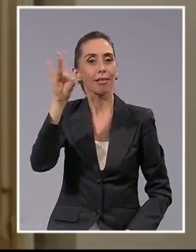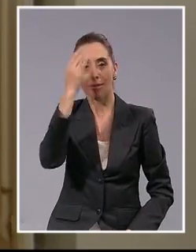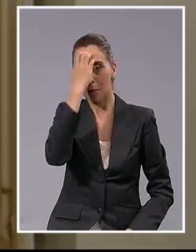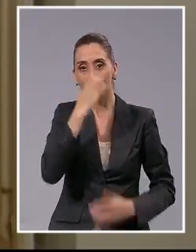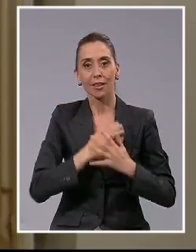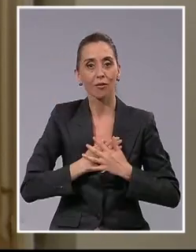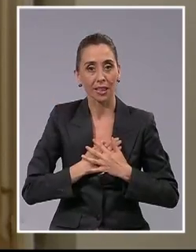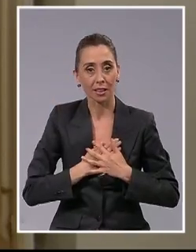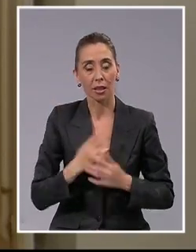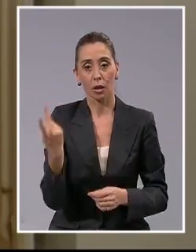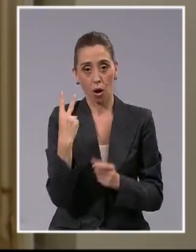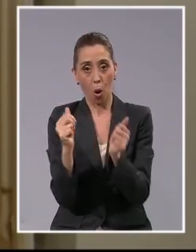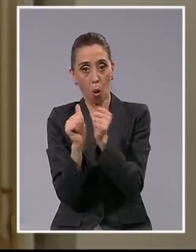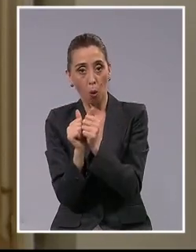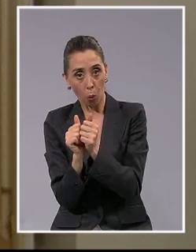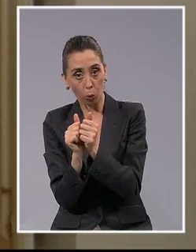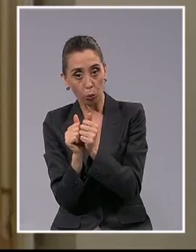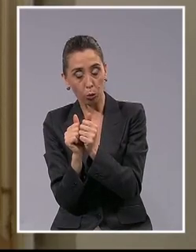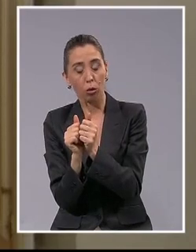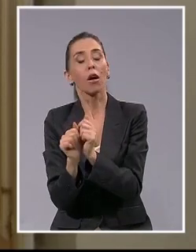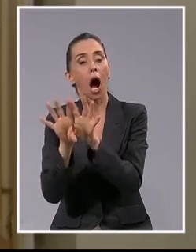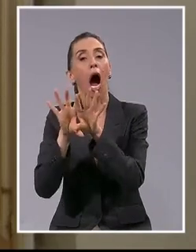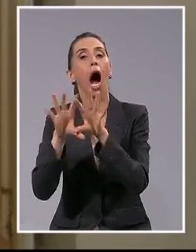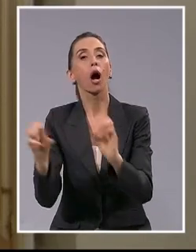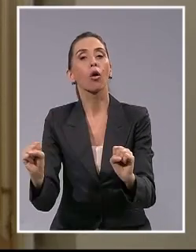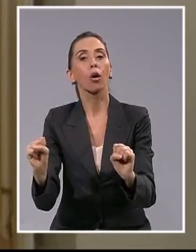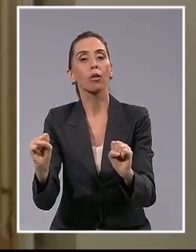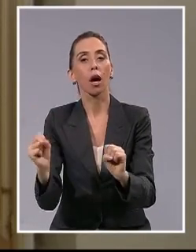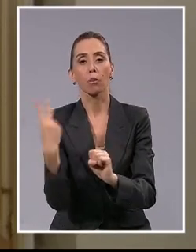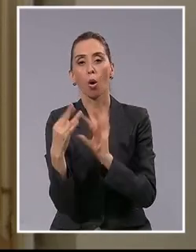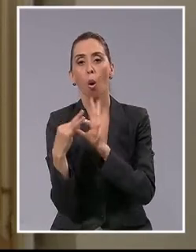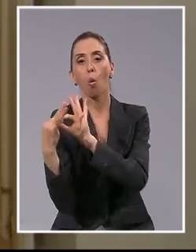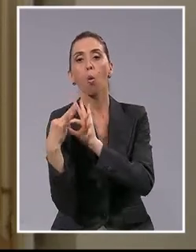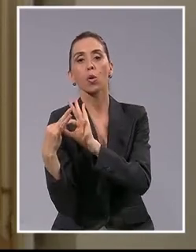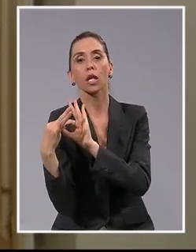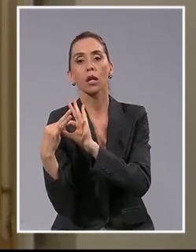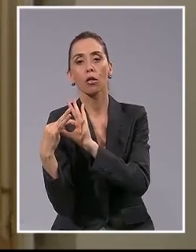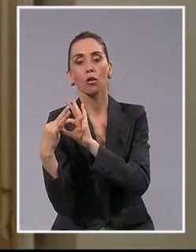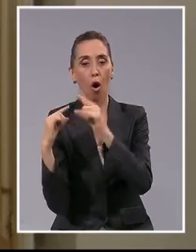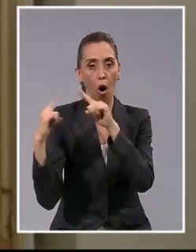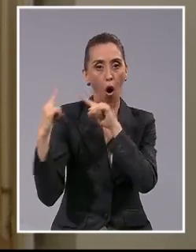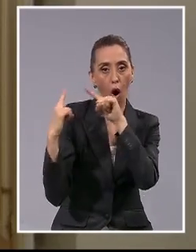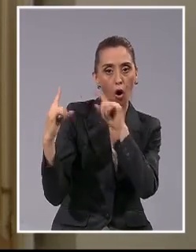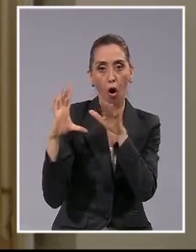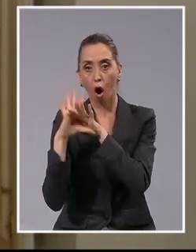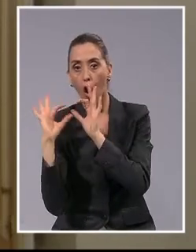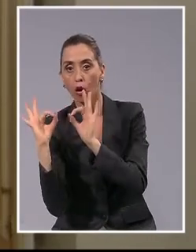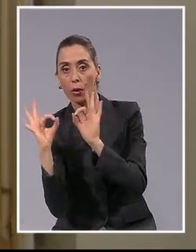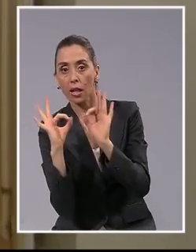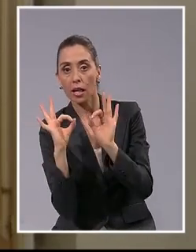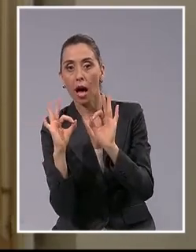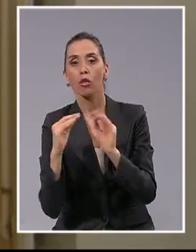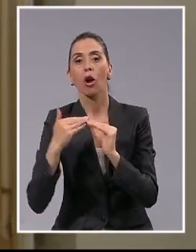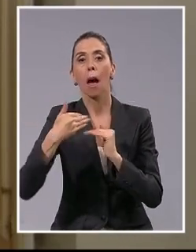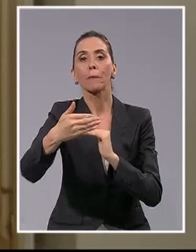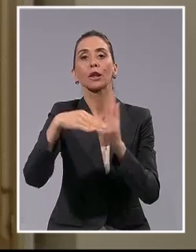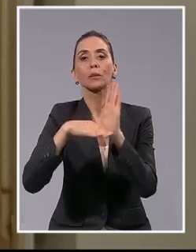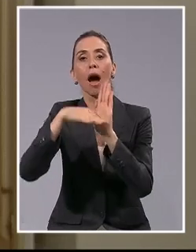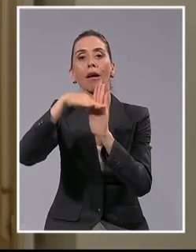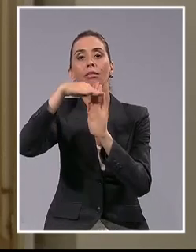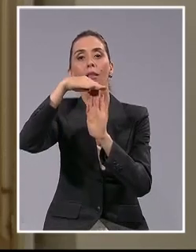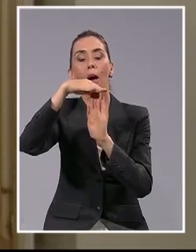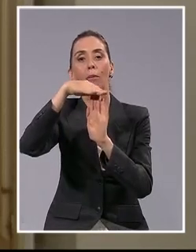y juntos hemos acordado actuar unidos y coordinados en las etapas que vendrán